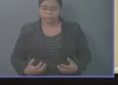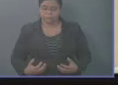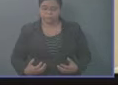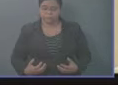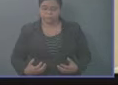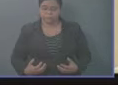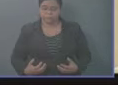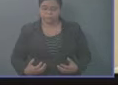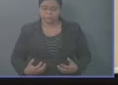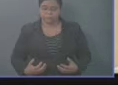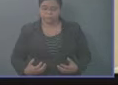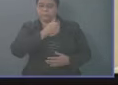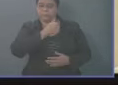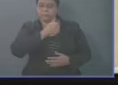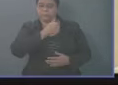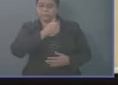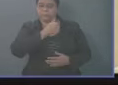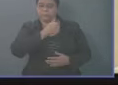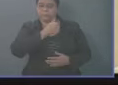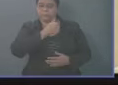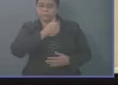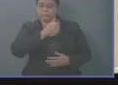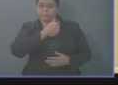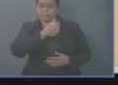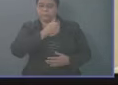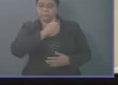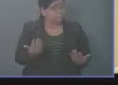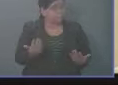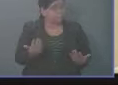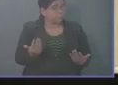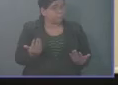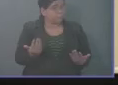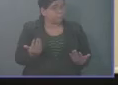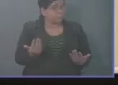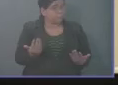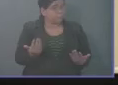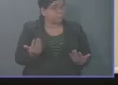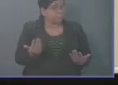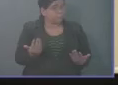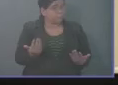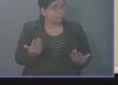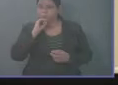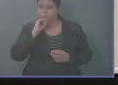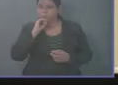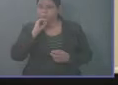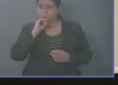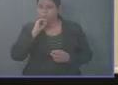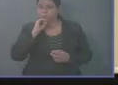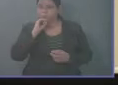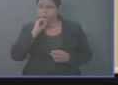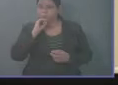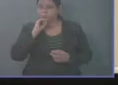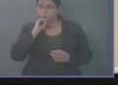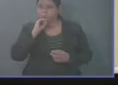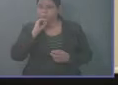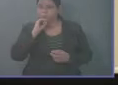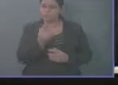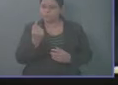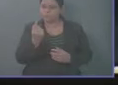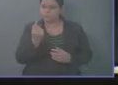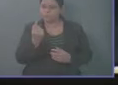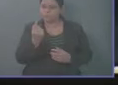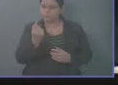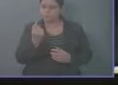le corresponde. No puedo dejar de mencionar, antes de terminar, señor Presidente, la suerte de muchos compatriotas que están